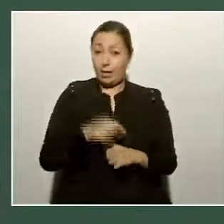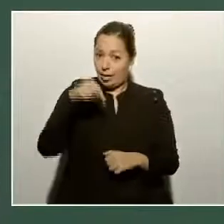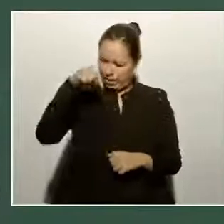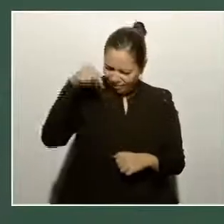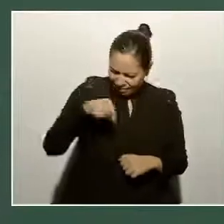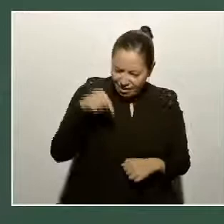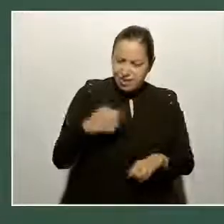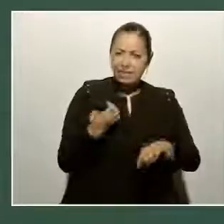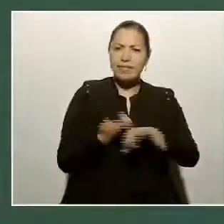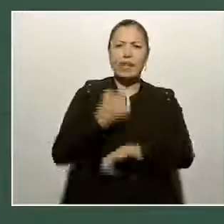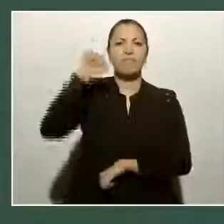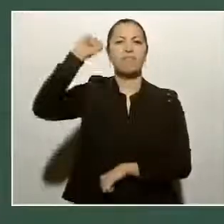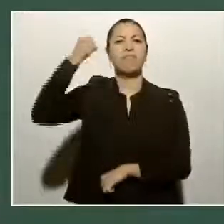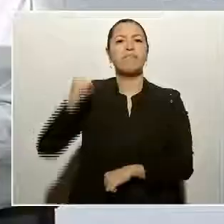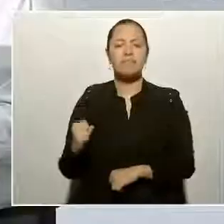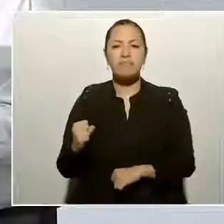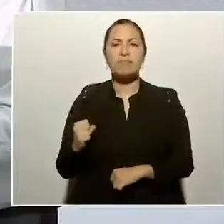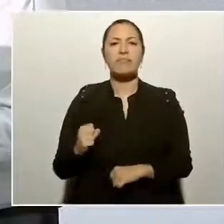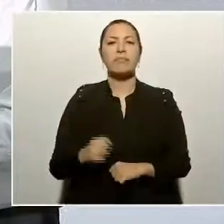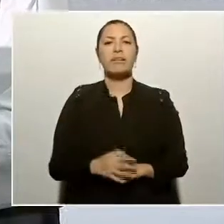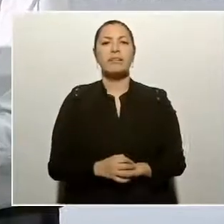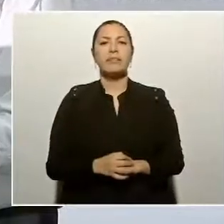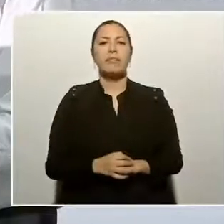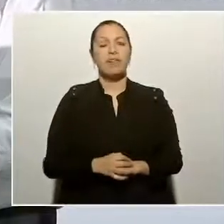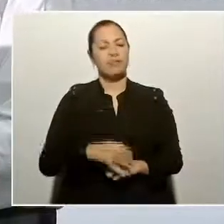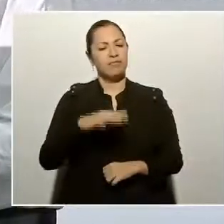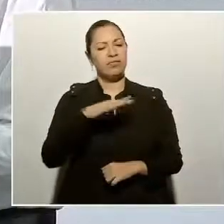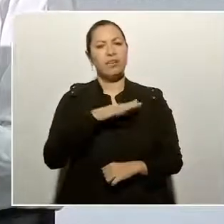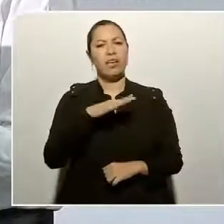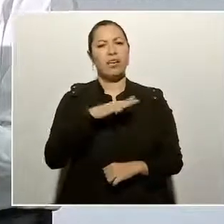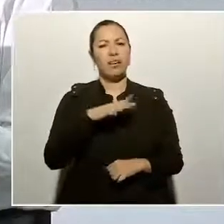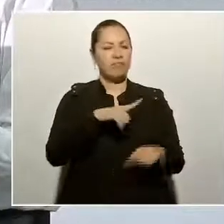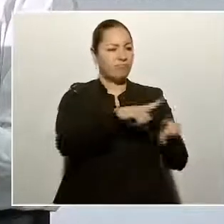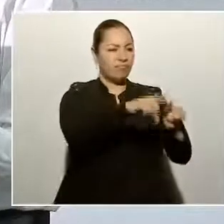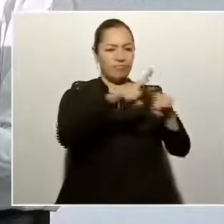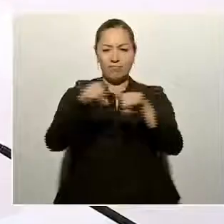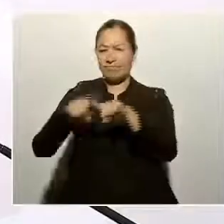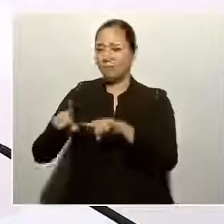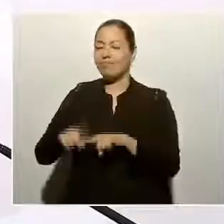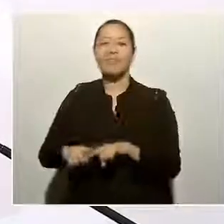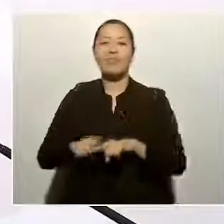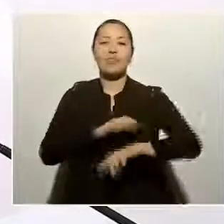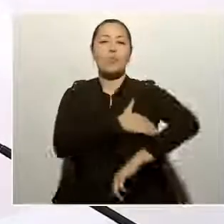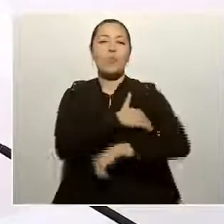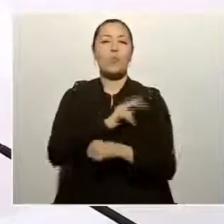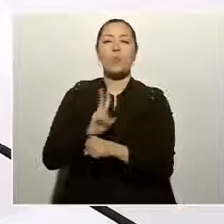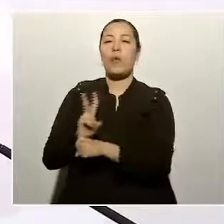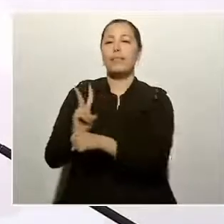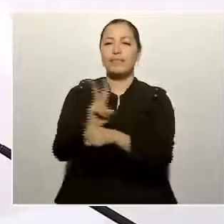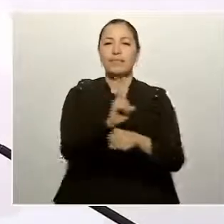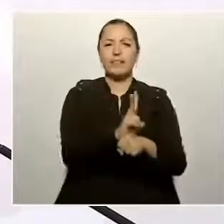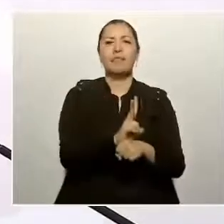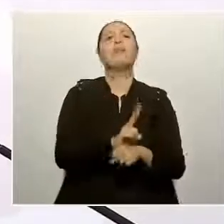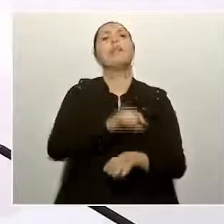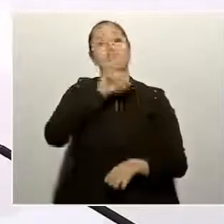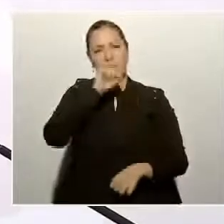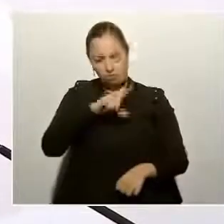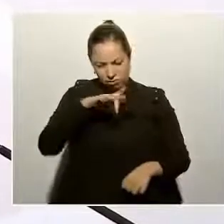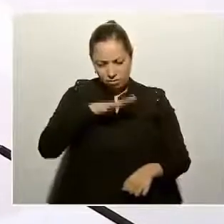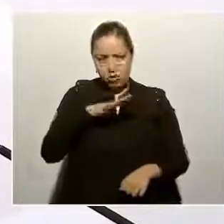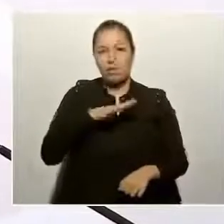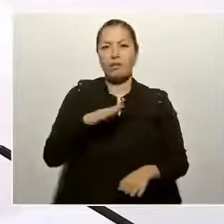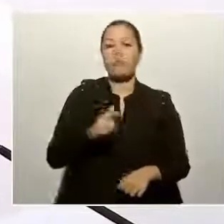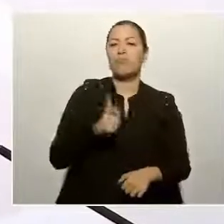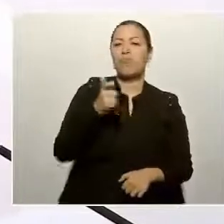Sinaloa, están en estancias infantiles y reciben becas 2